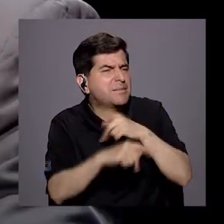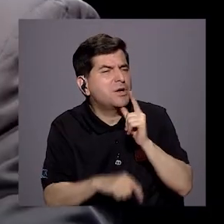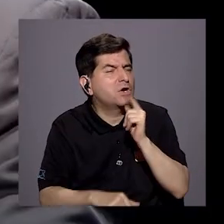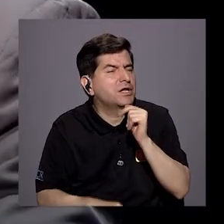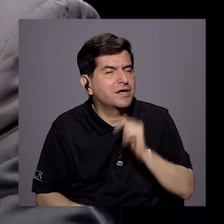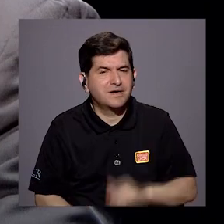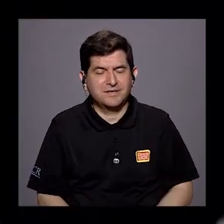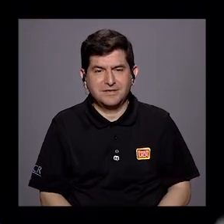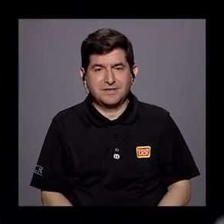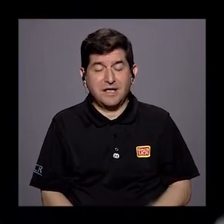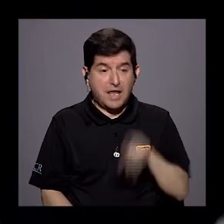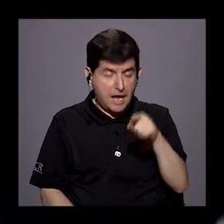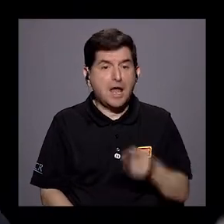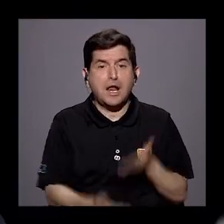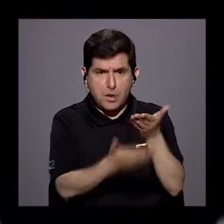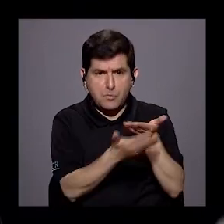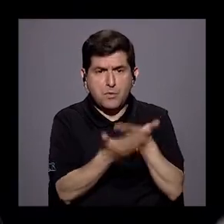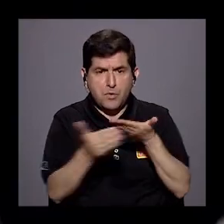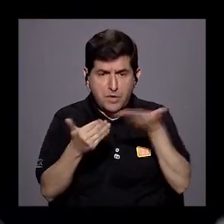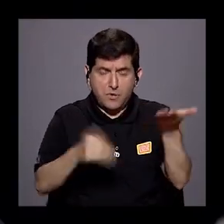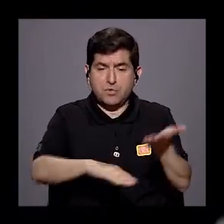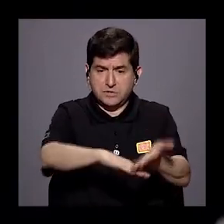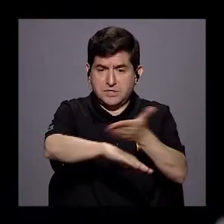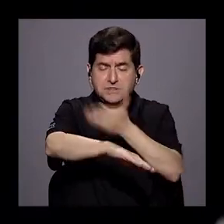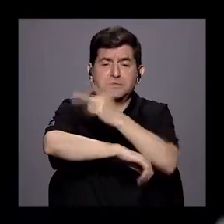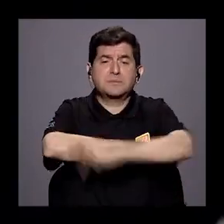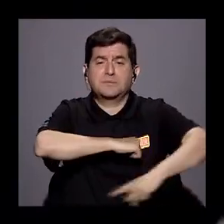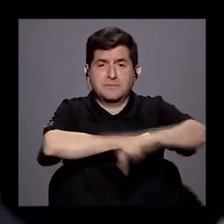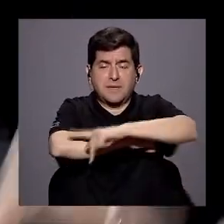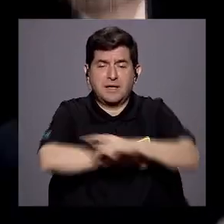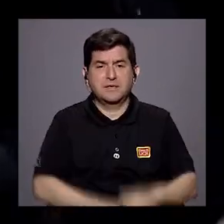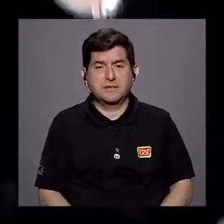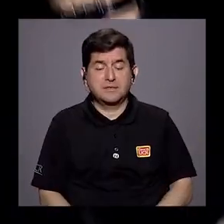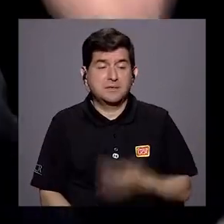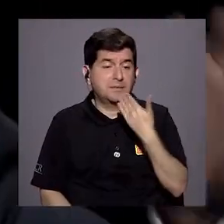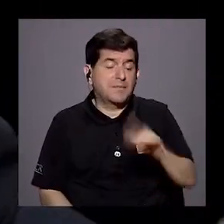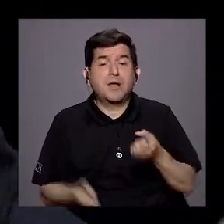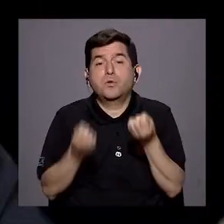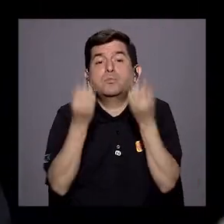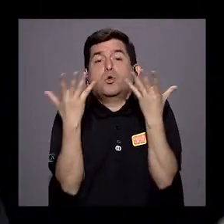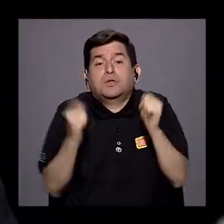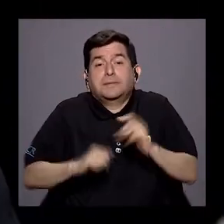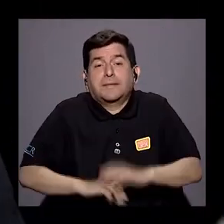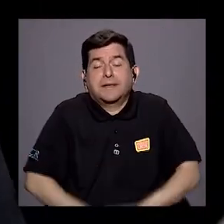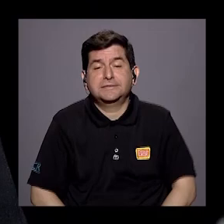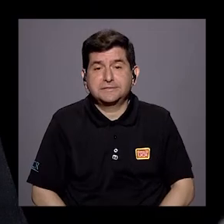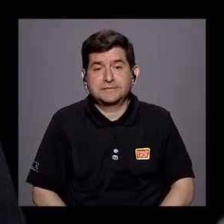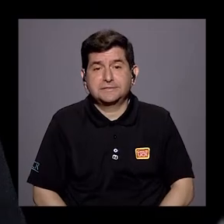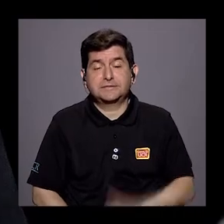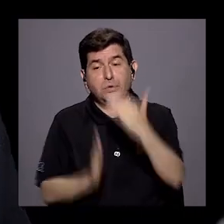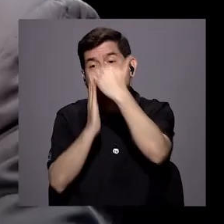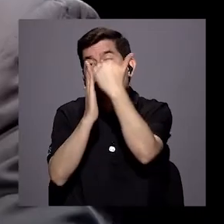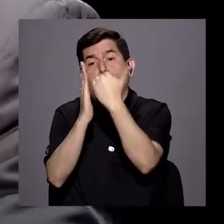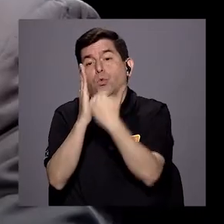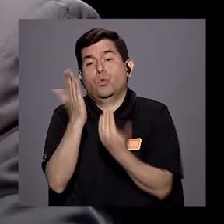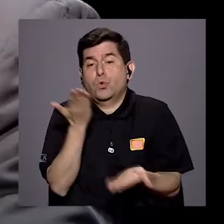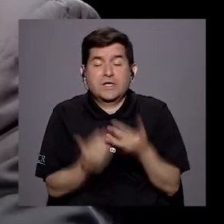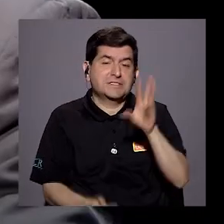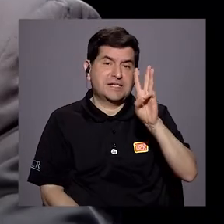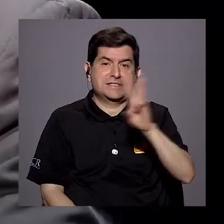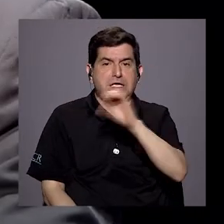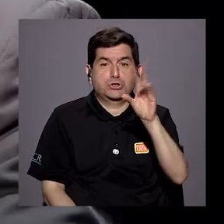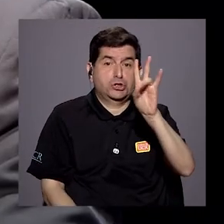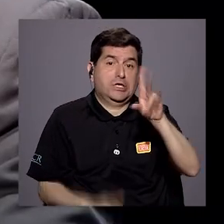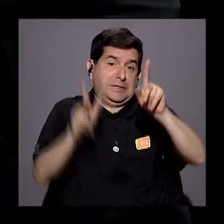planteando cosas para sacar adelante el país. Malito es un montón, ¿verdad? O que es una lista como de seis o